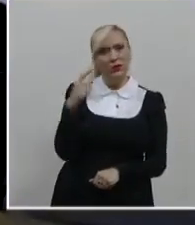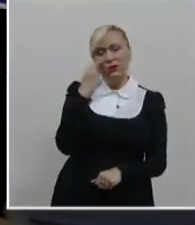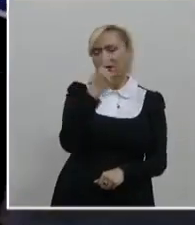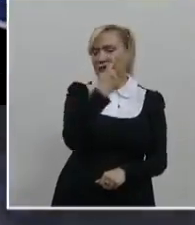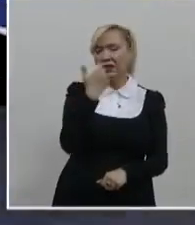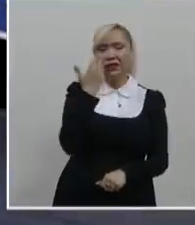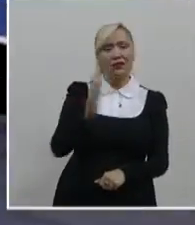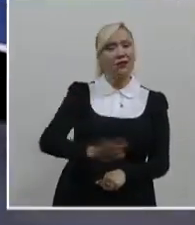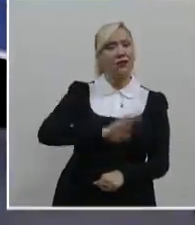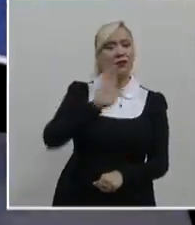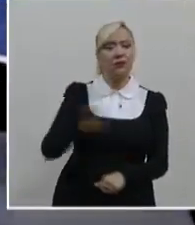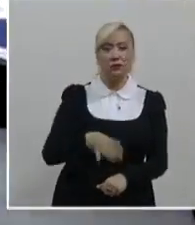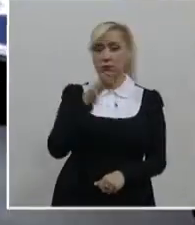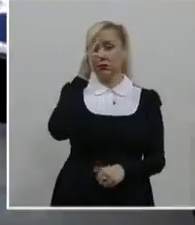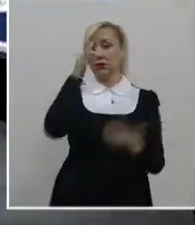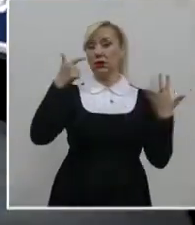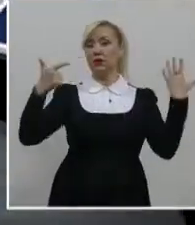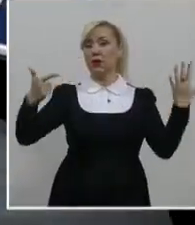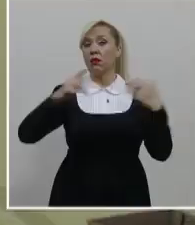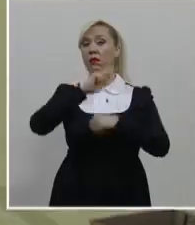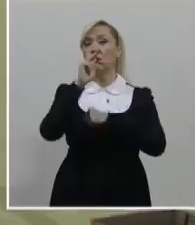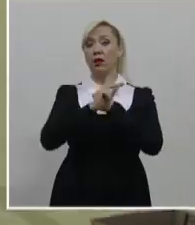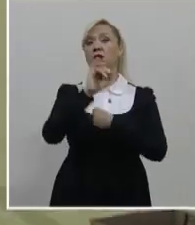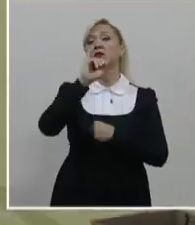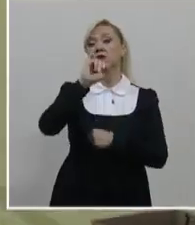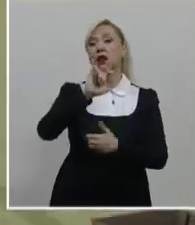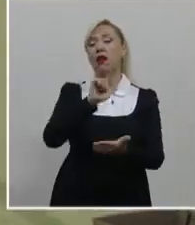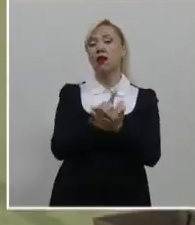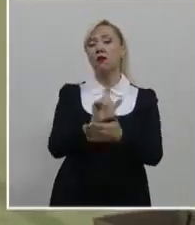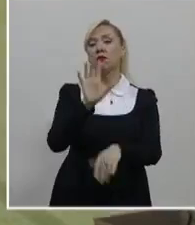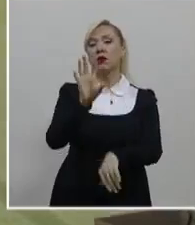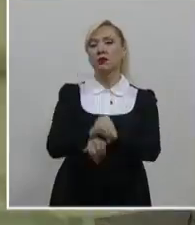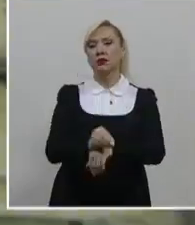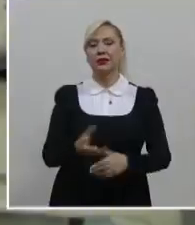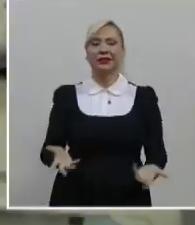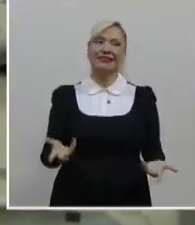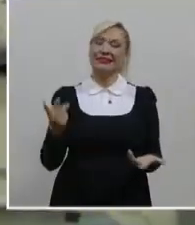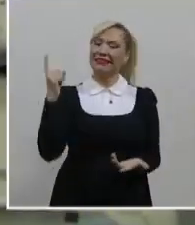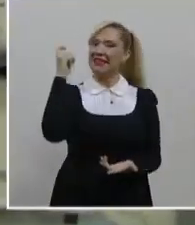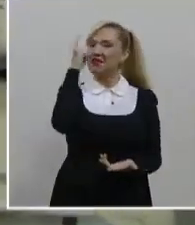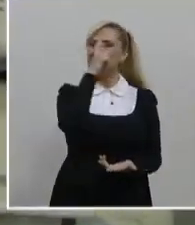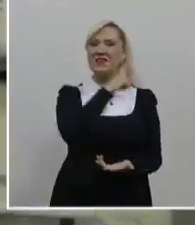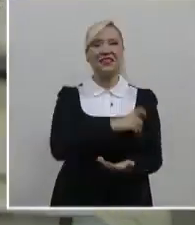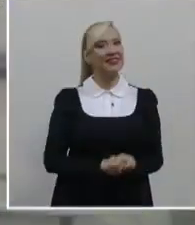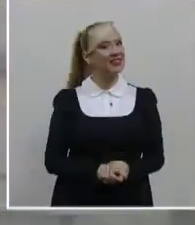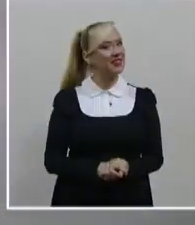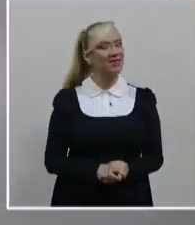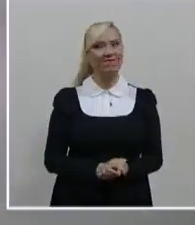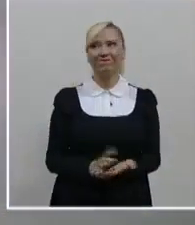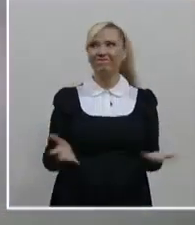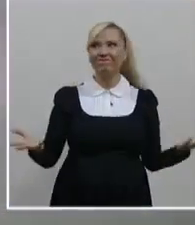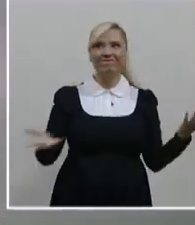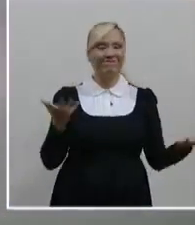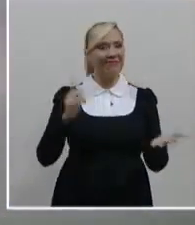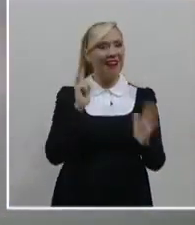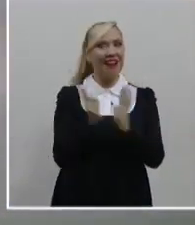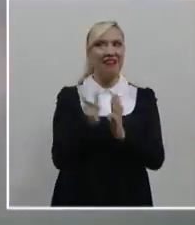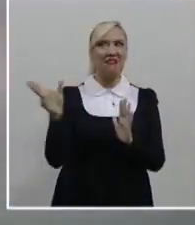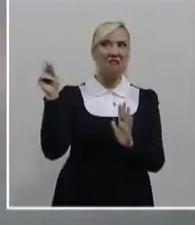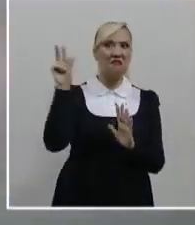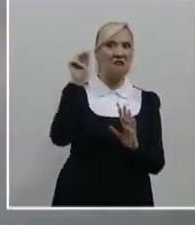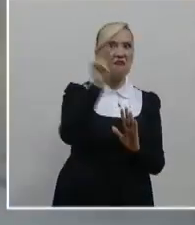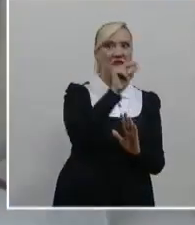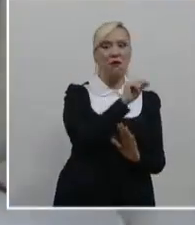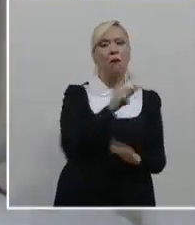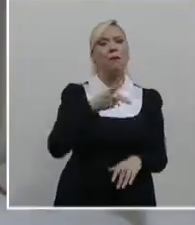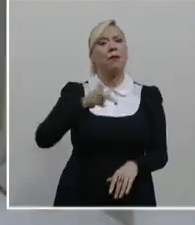eutanasia, revelaron especialistas universitarios. Se trata de una figura polémica con mucho rezago en su desarrollo jurídico a pesar de tratarse